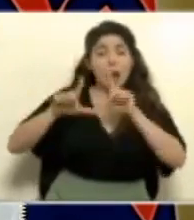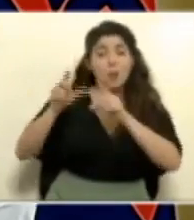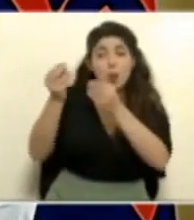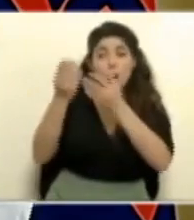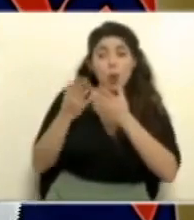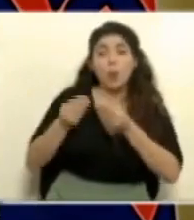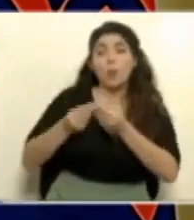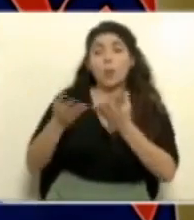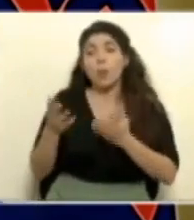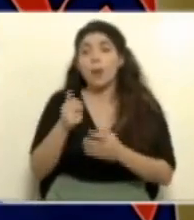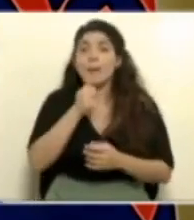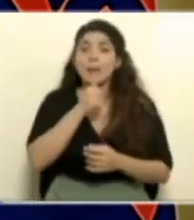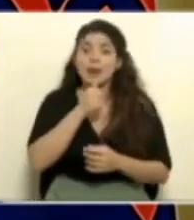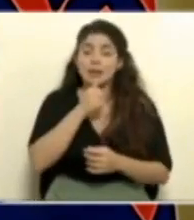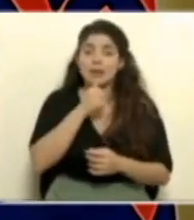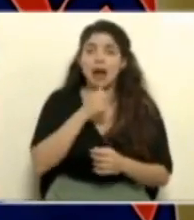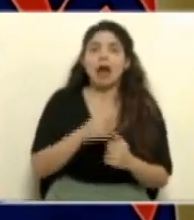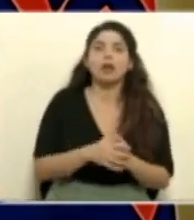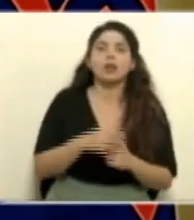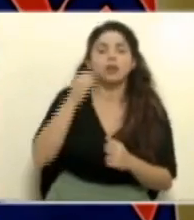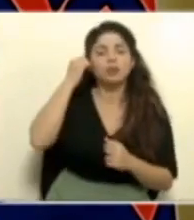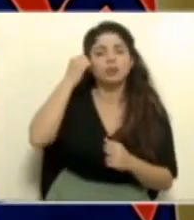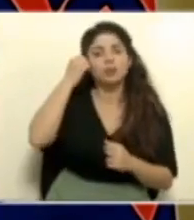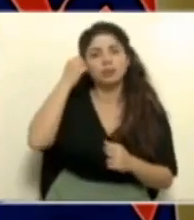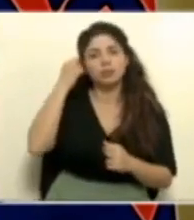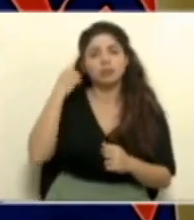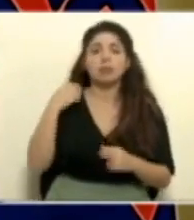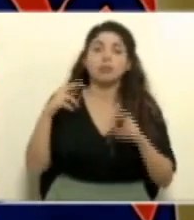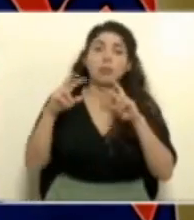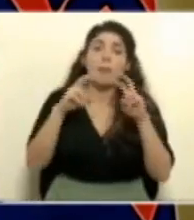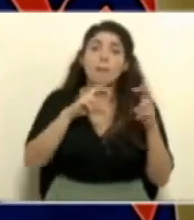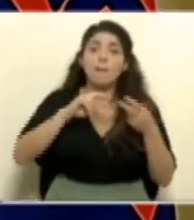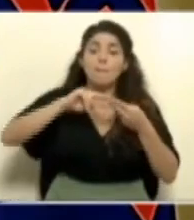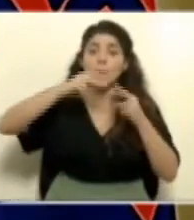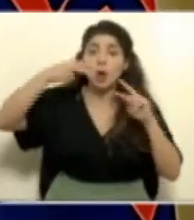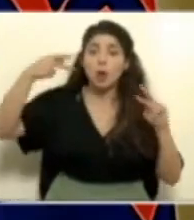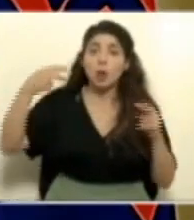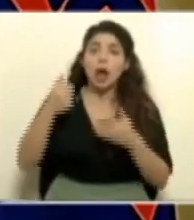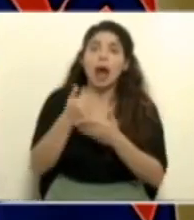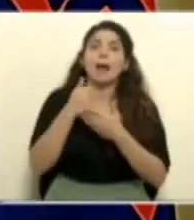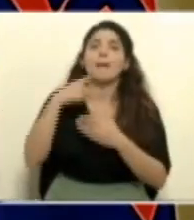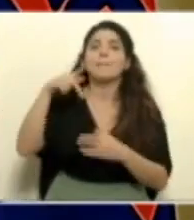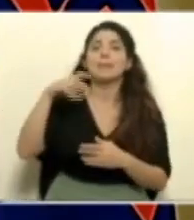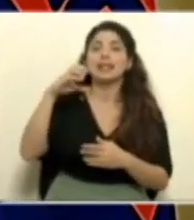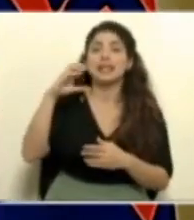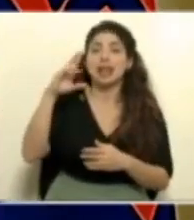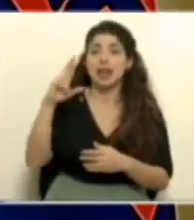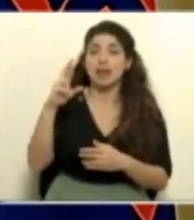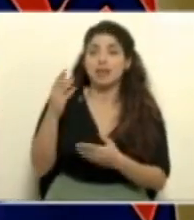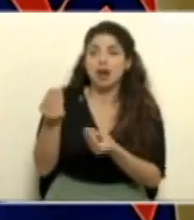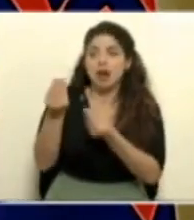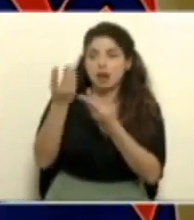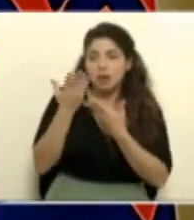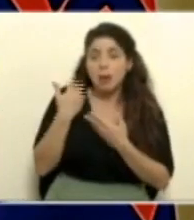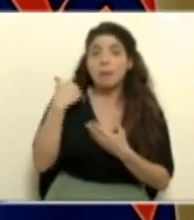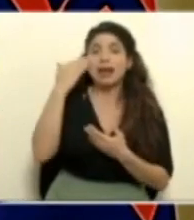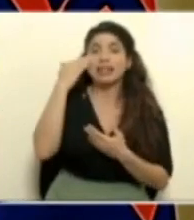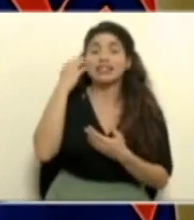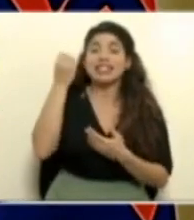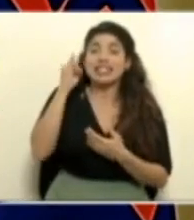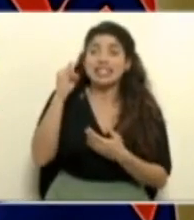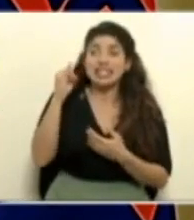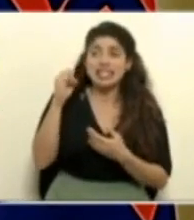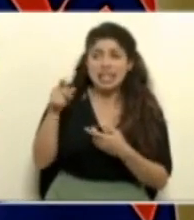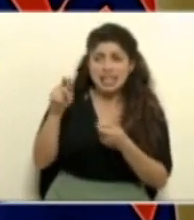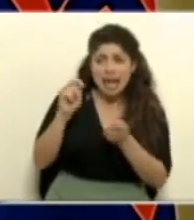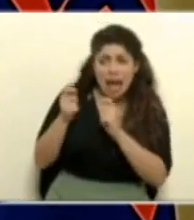públicos como privados. Este tamizaje molecular nos permite, por pruebas de PCR, saber si estamos frente a algunas variantes de preocupación,